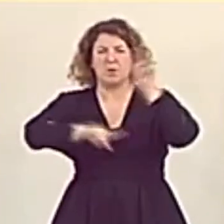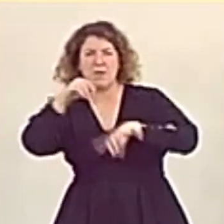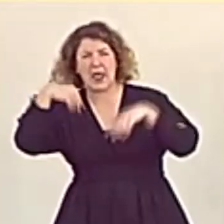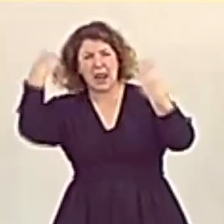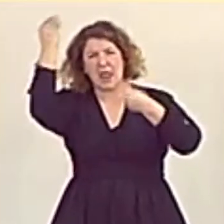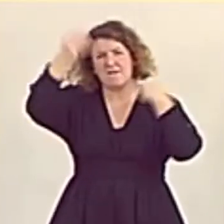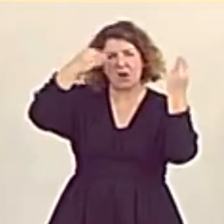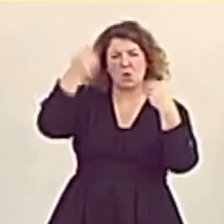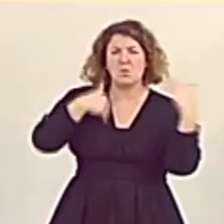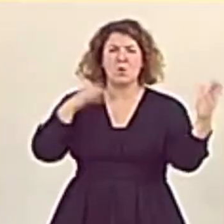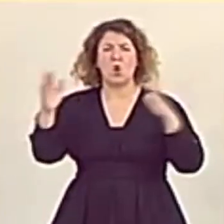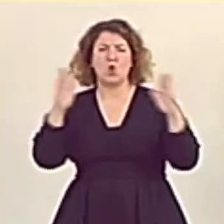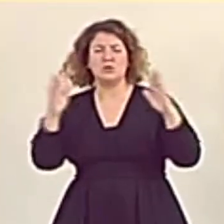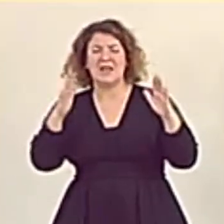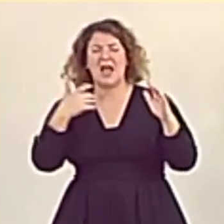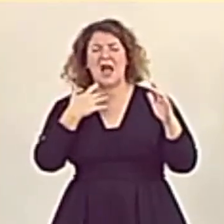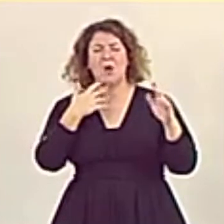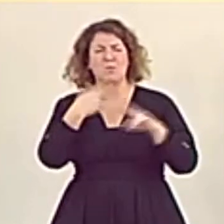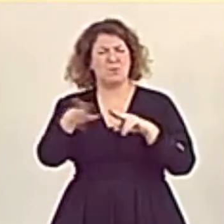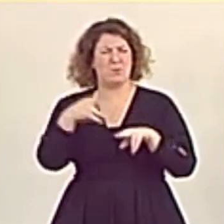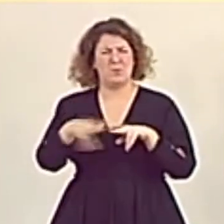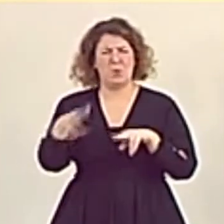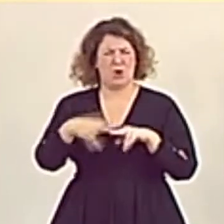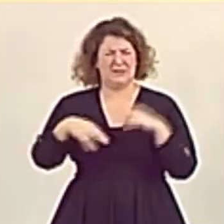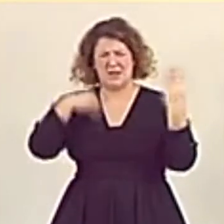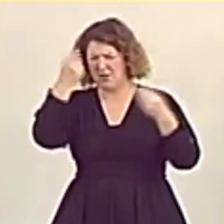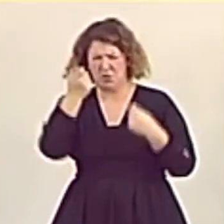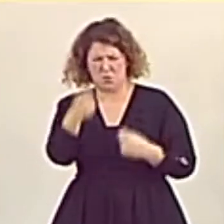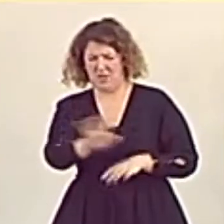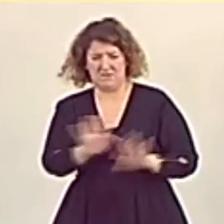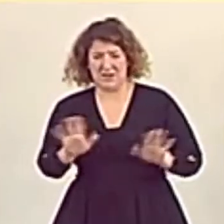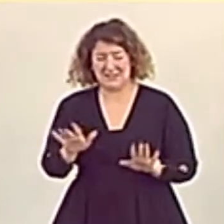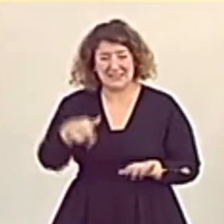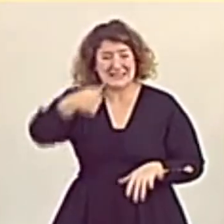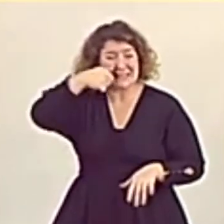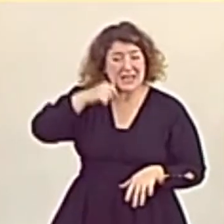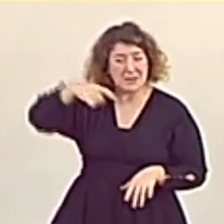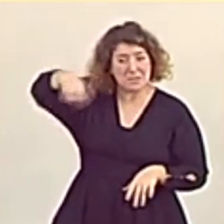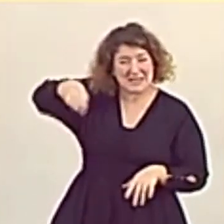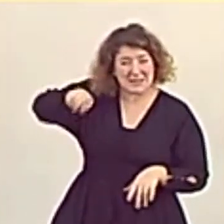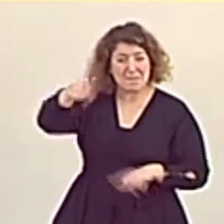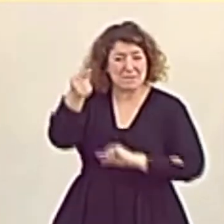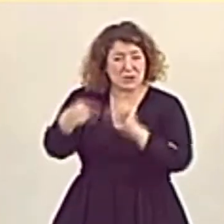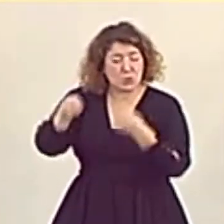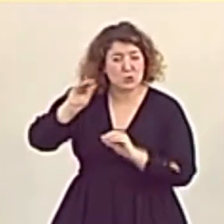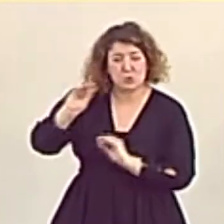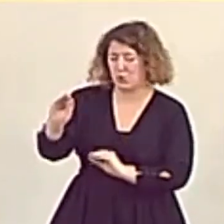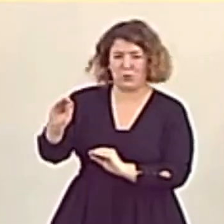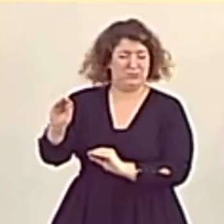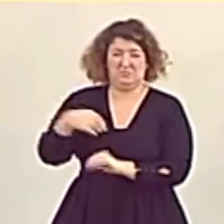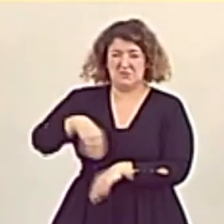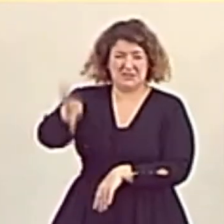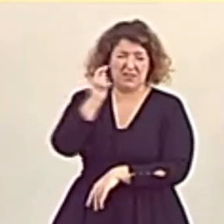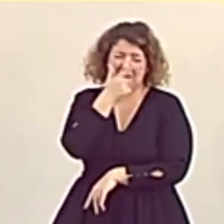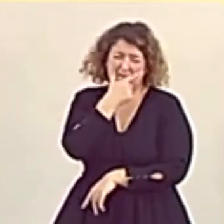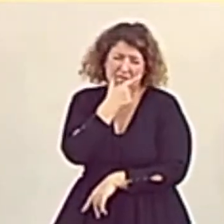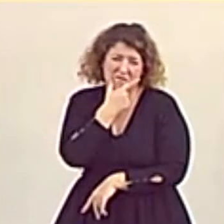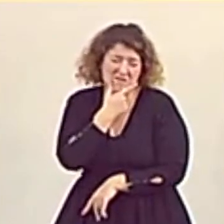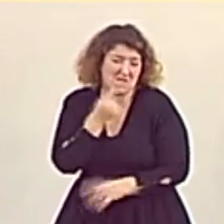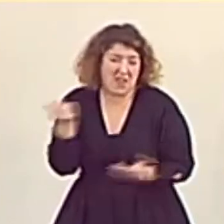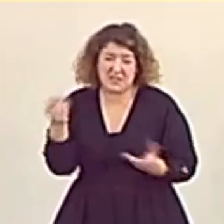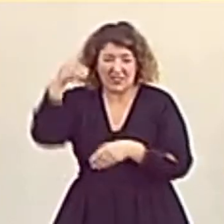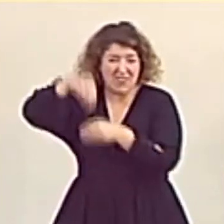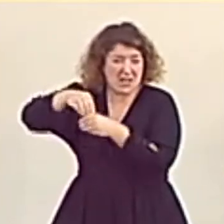reflexiones de coyuntura política para entender a este presidente o a estos presupuestos. Porque no hay mucho más, señorías.